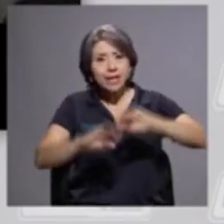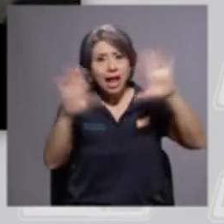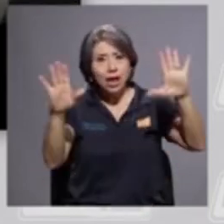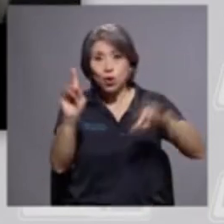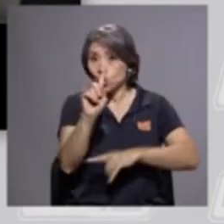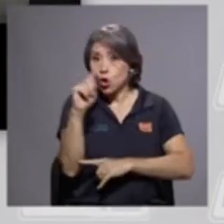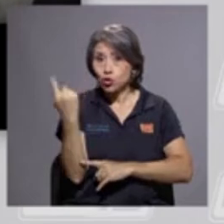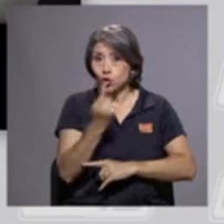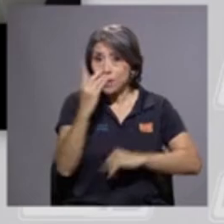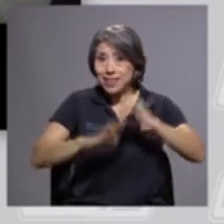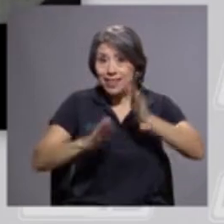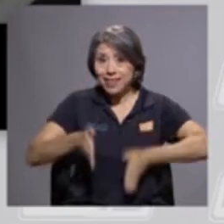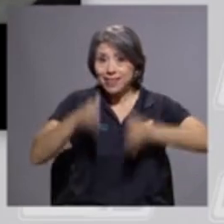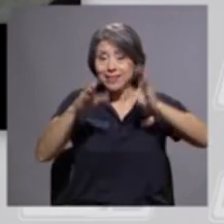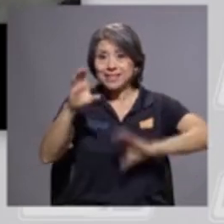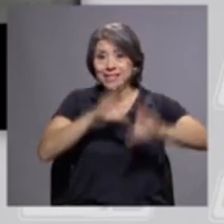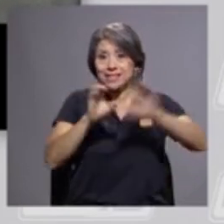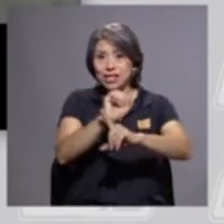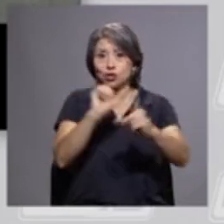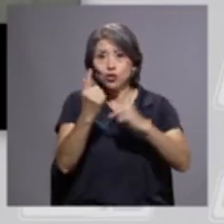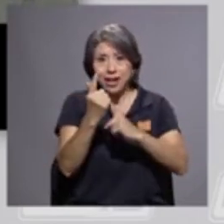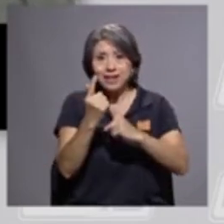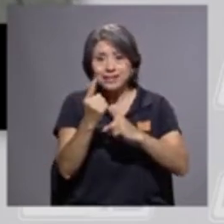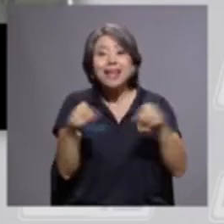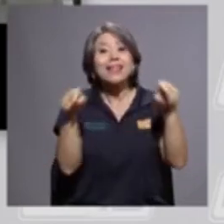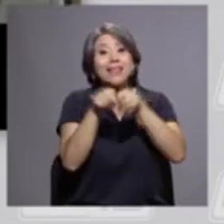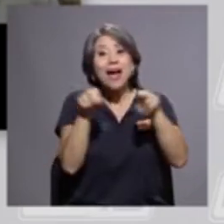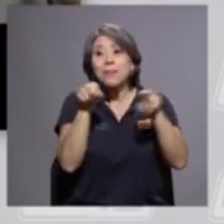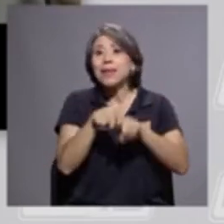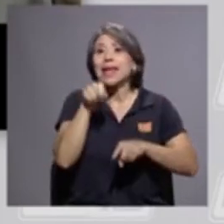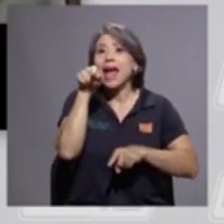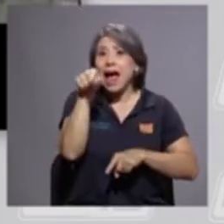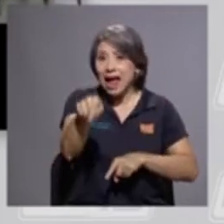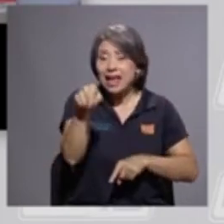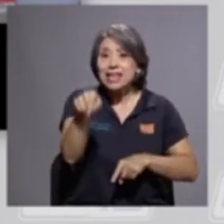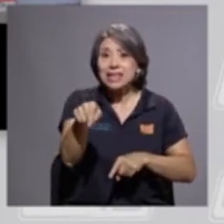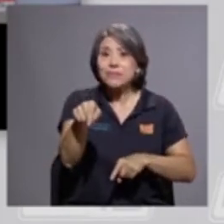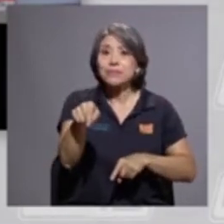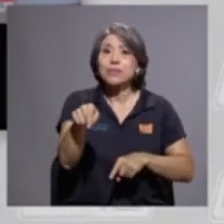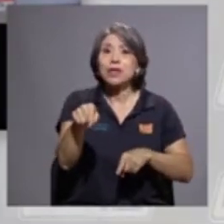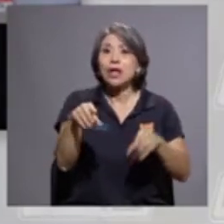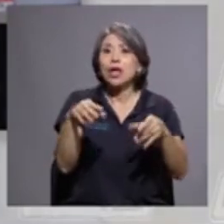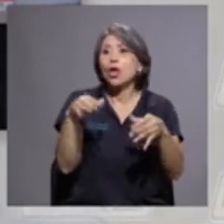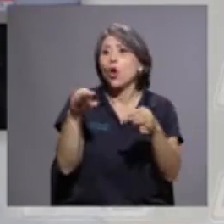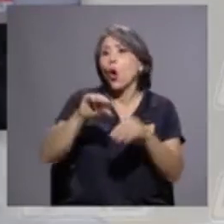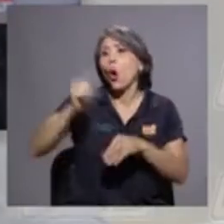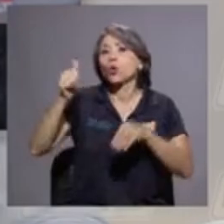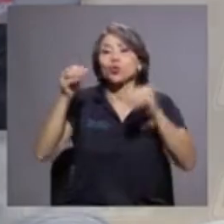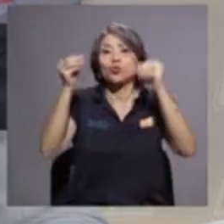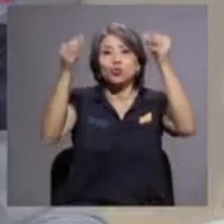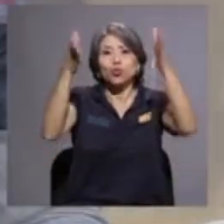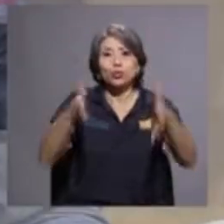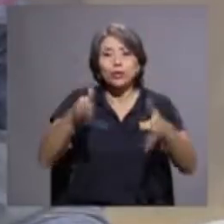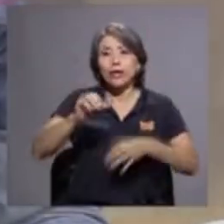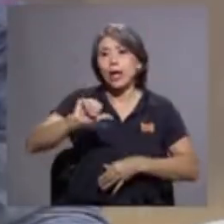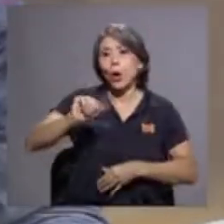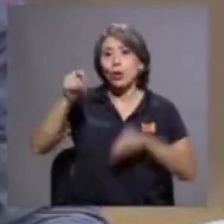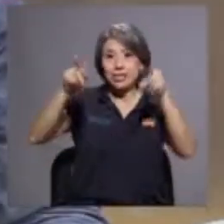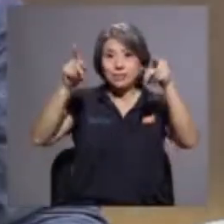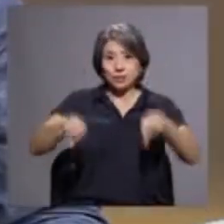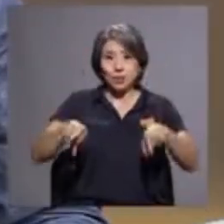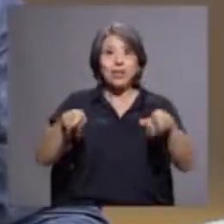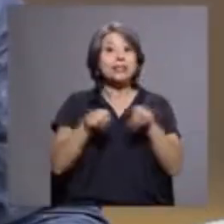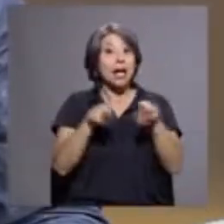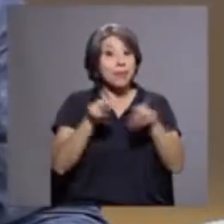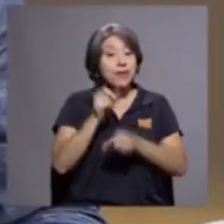ciencias sociales. Ahí usted tiene también manifestaciones de otros docentes y otras personas, también